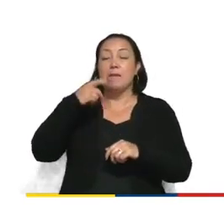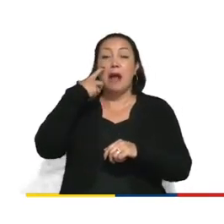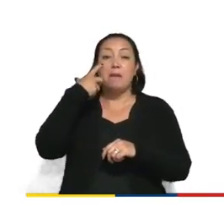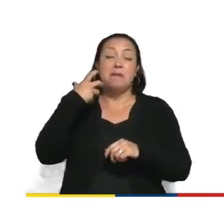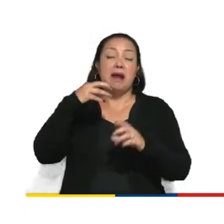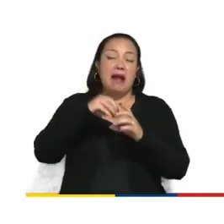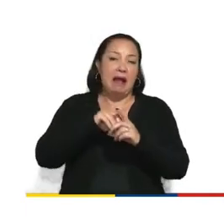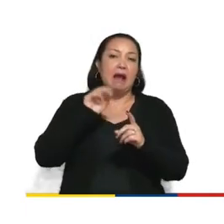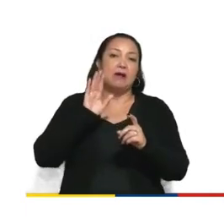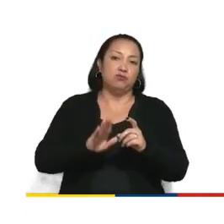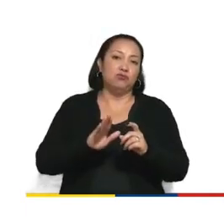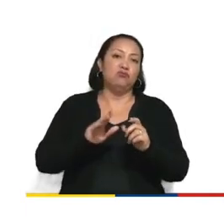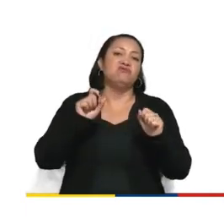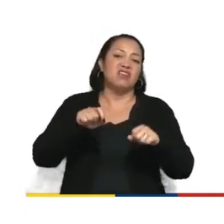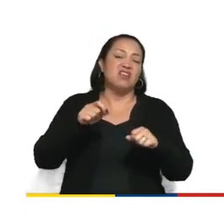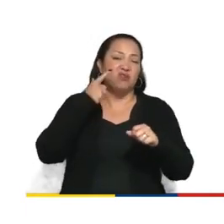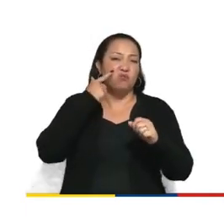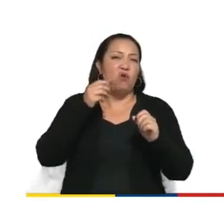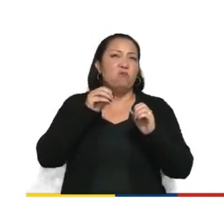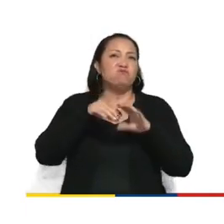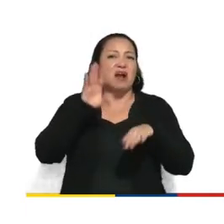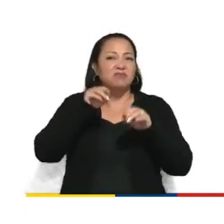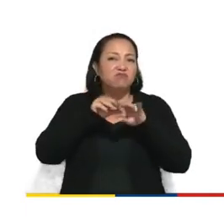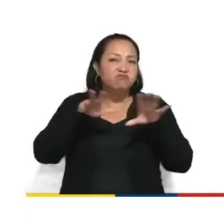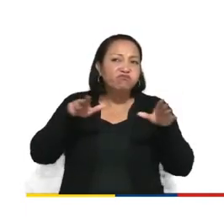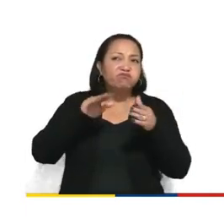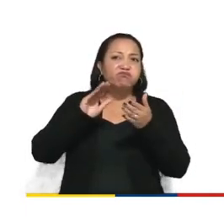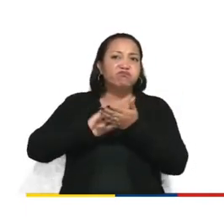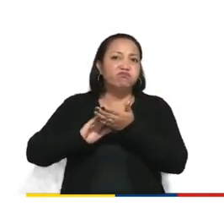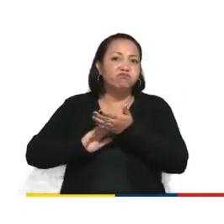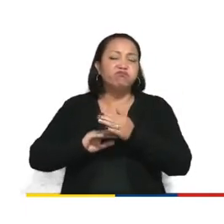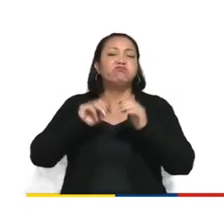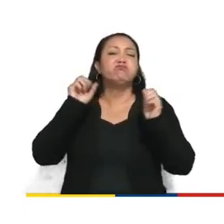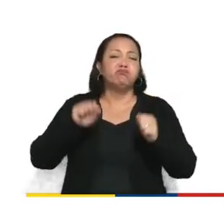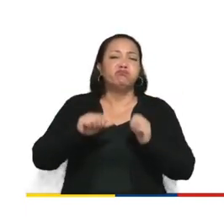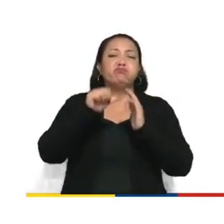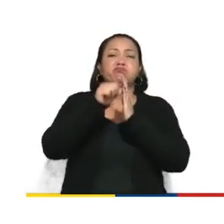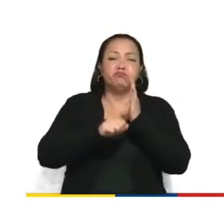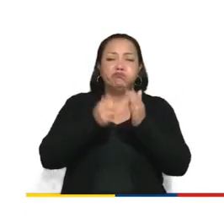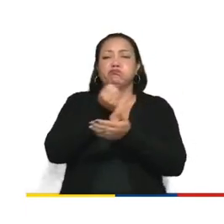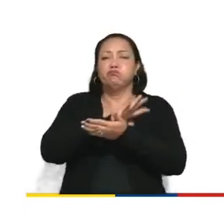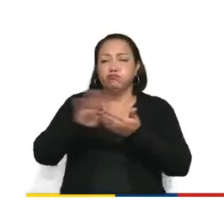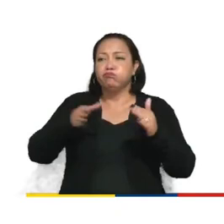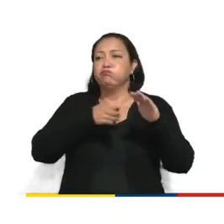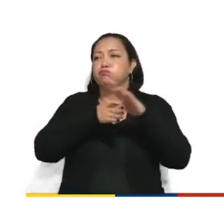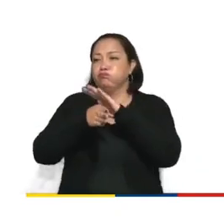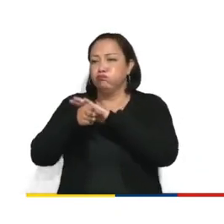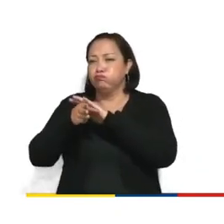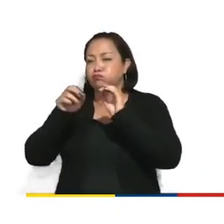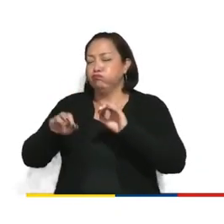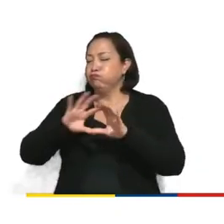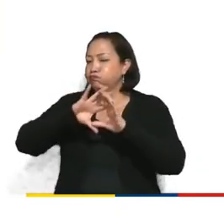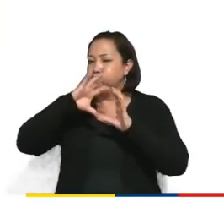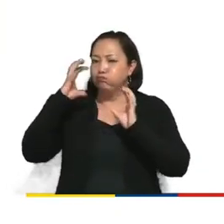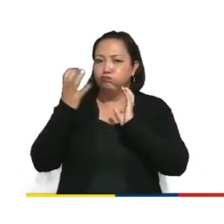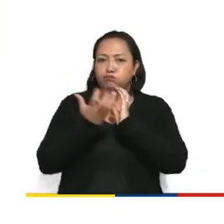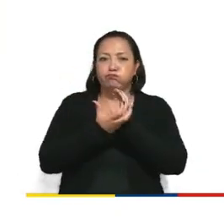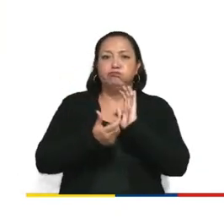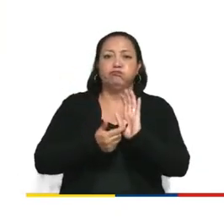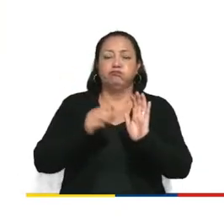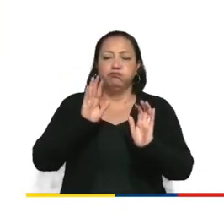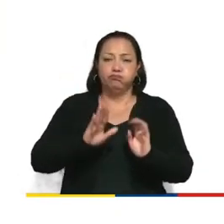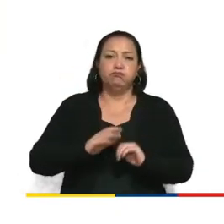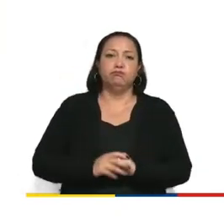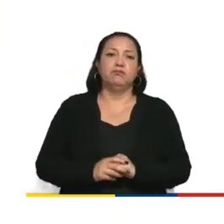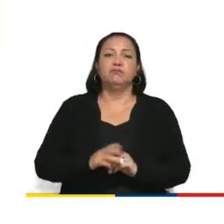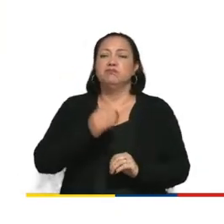infraestructura más robusta pueden estar en todos los programas de Zero Rating que existen en todo el mundo. Así que,